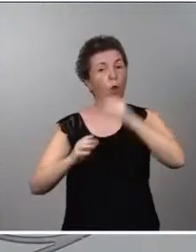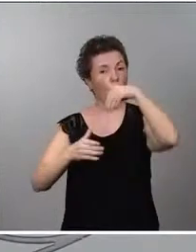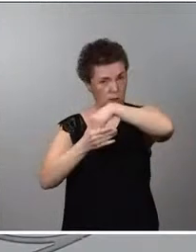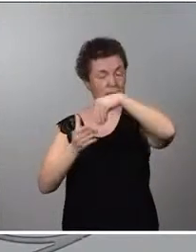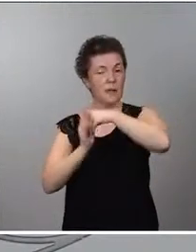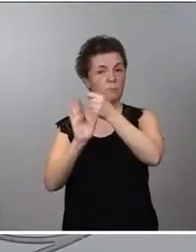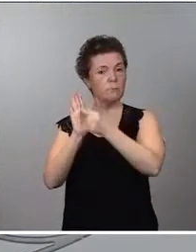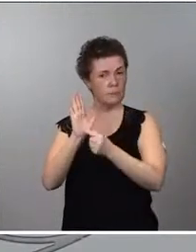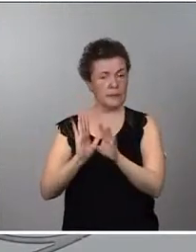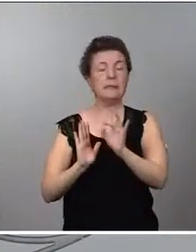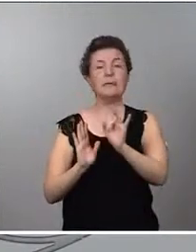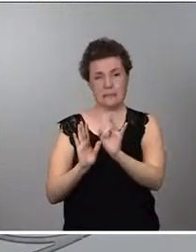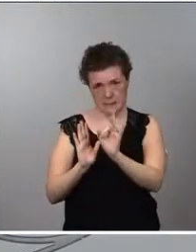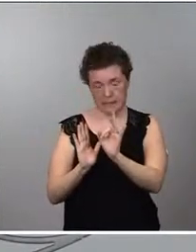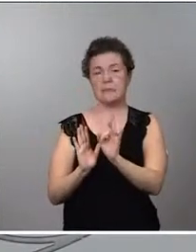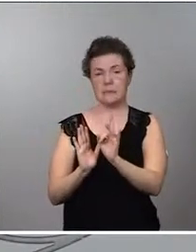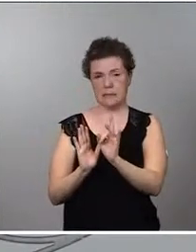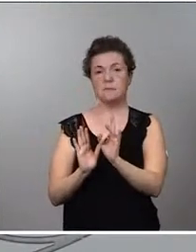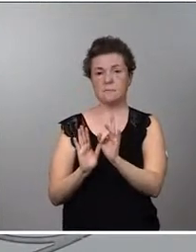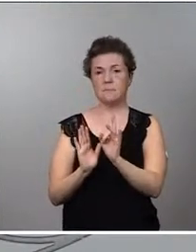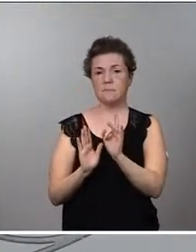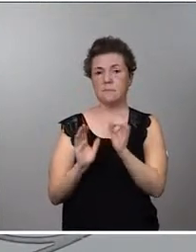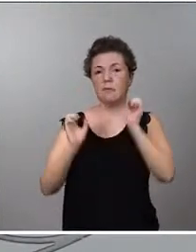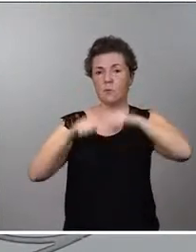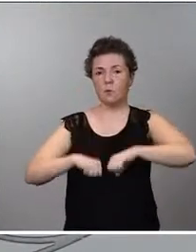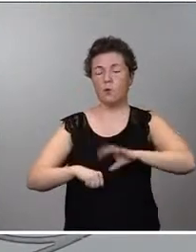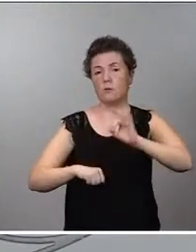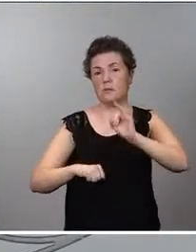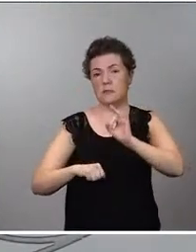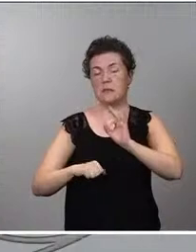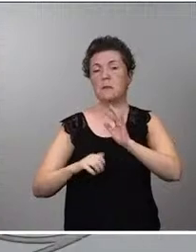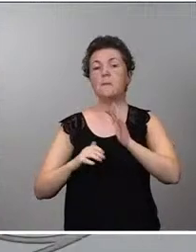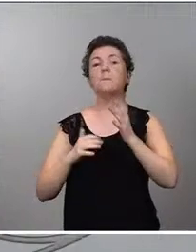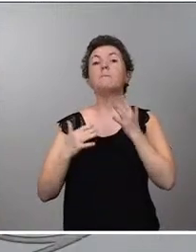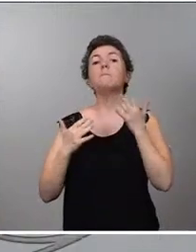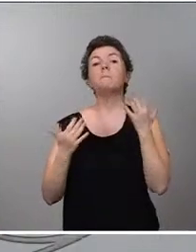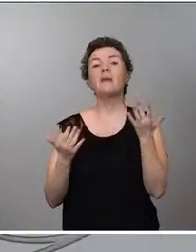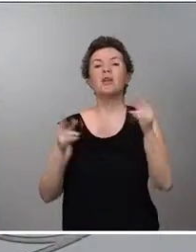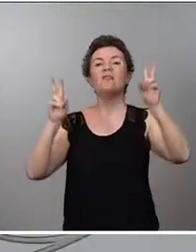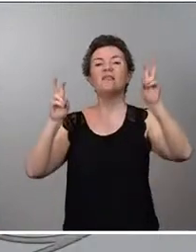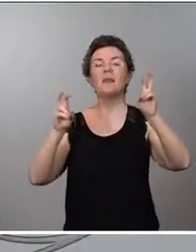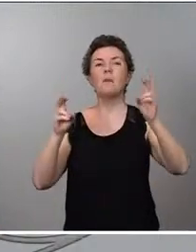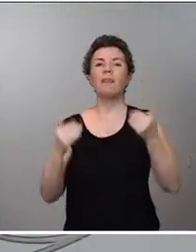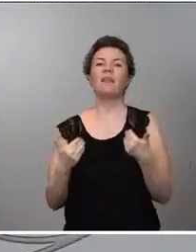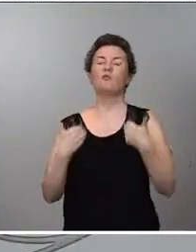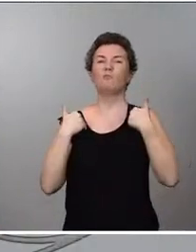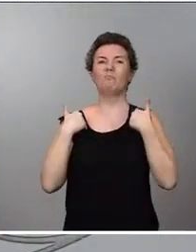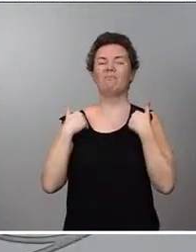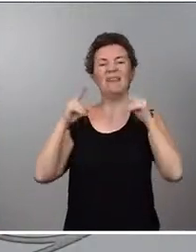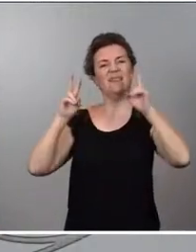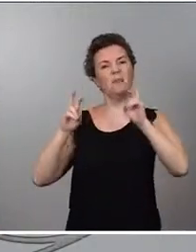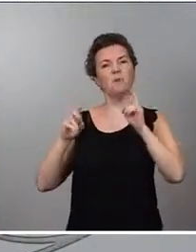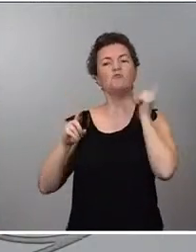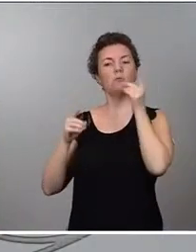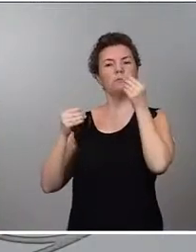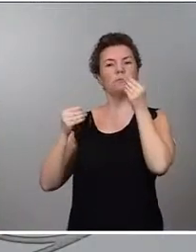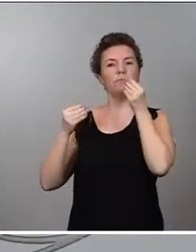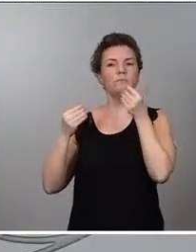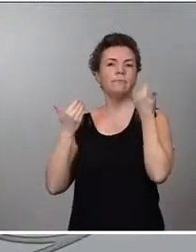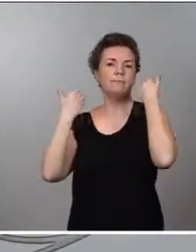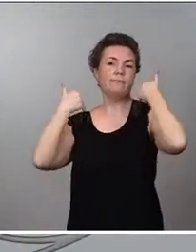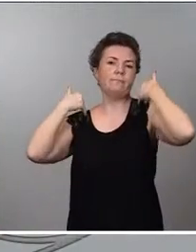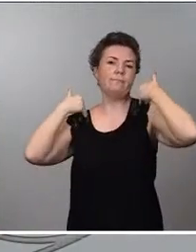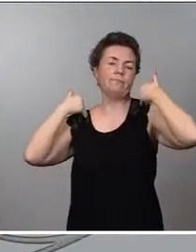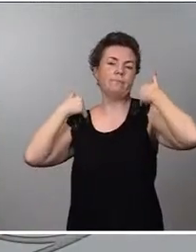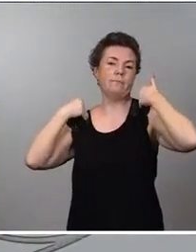digamos, de las medidas, del decálogo de medidas que contiene este acuerdo, pero como un tema competencial entendía que era una cuestión que solo competía correspondía a esa